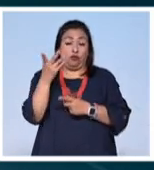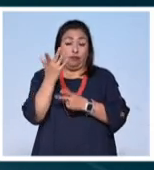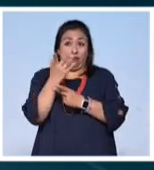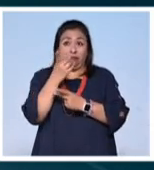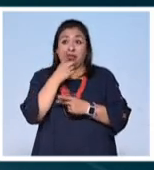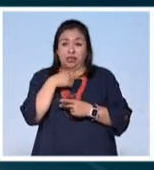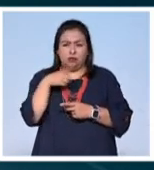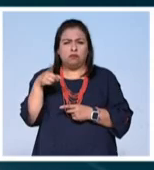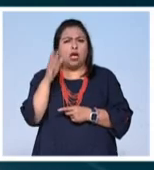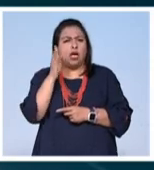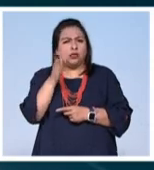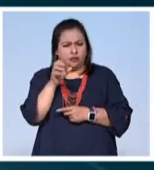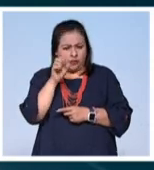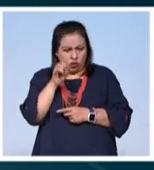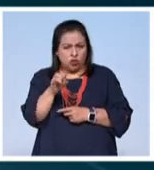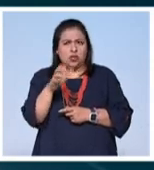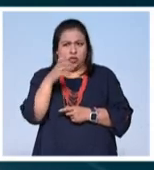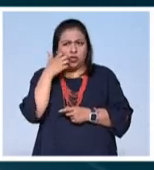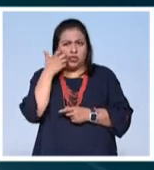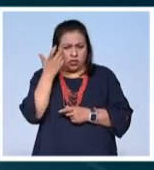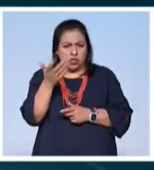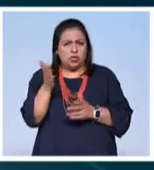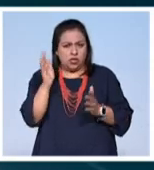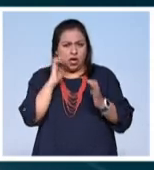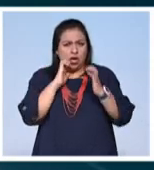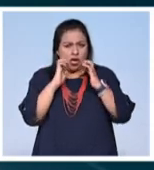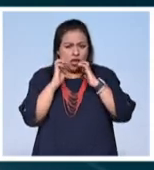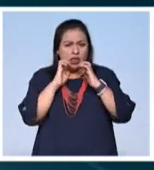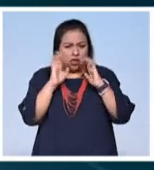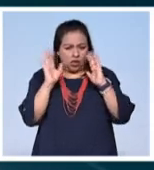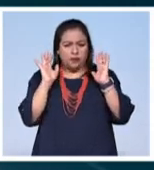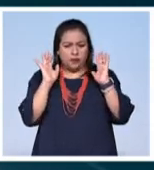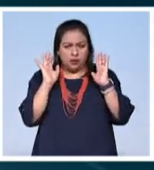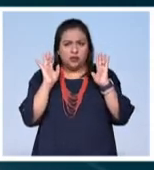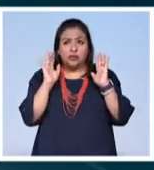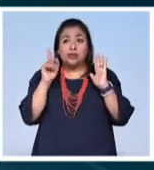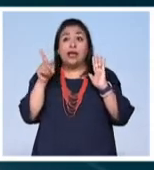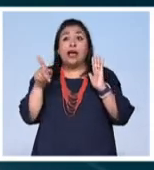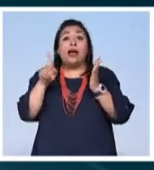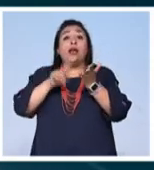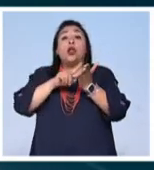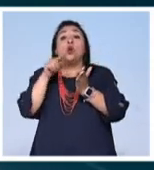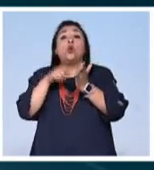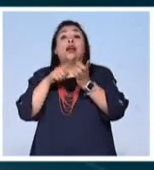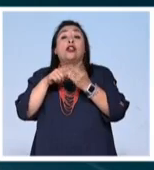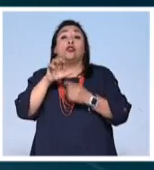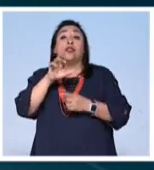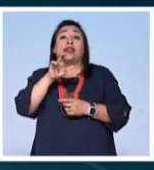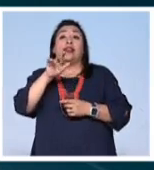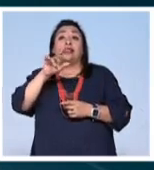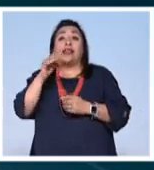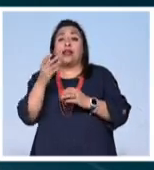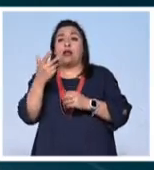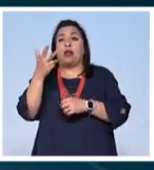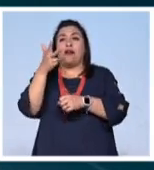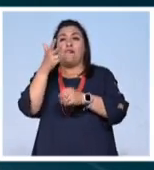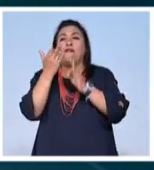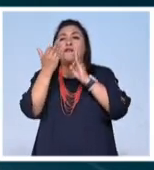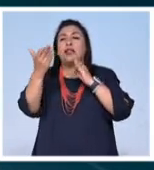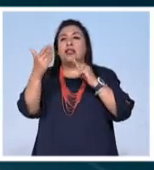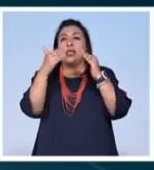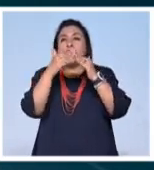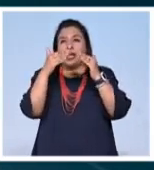García Márquez estaba dispuesto a darnos la entrevista desde Cartagena frente a la casa